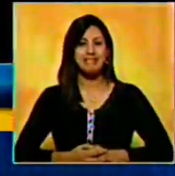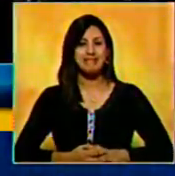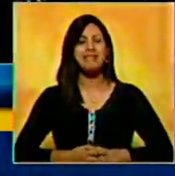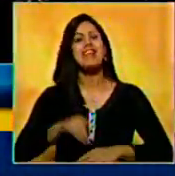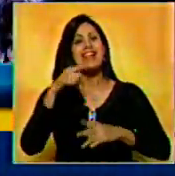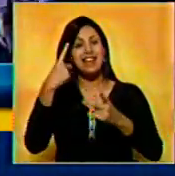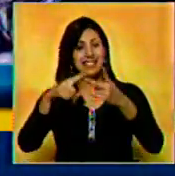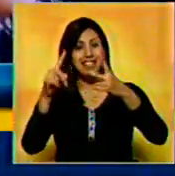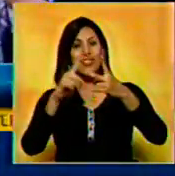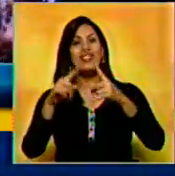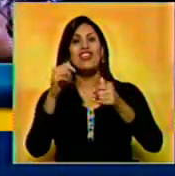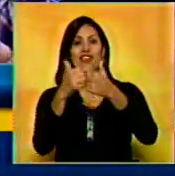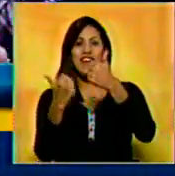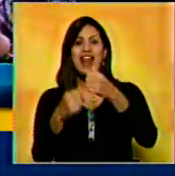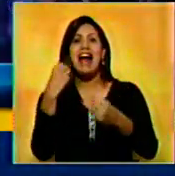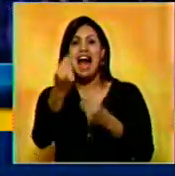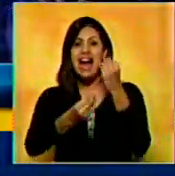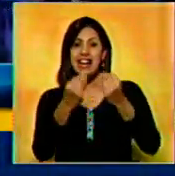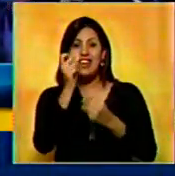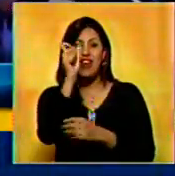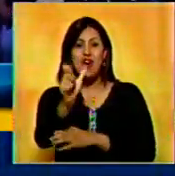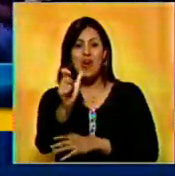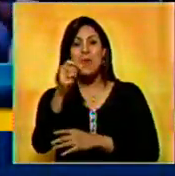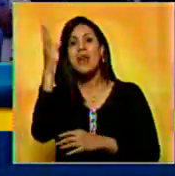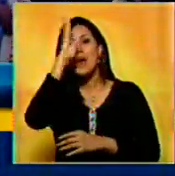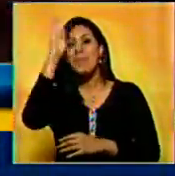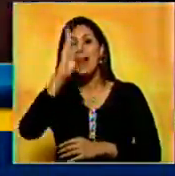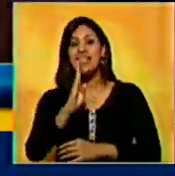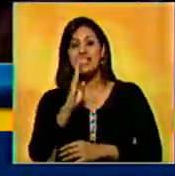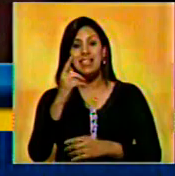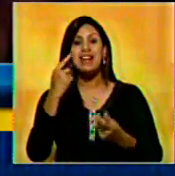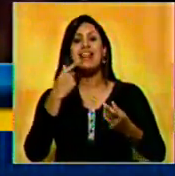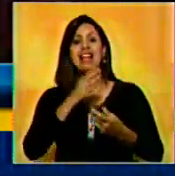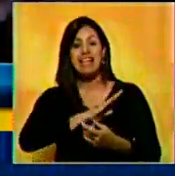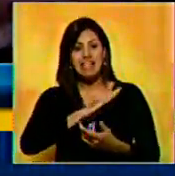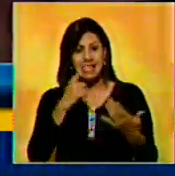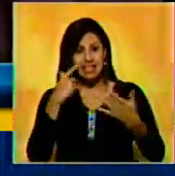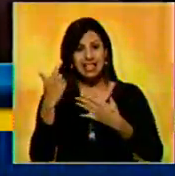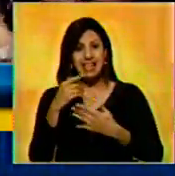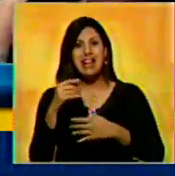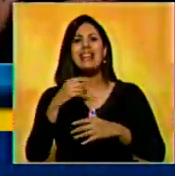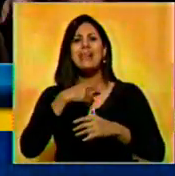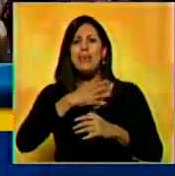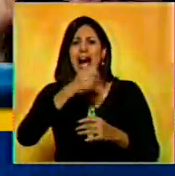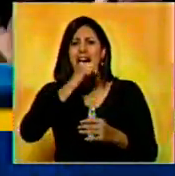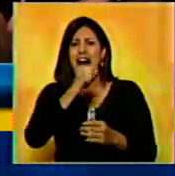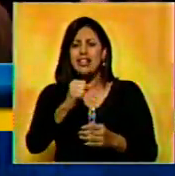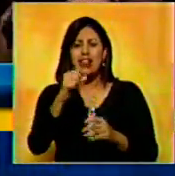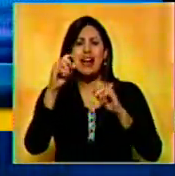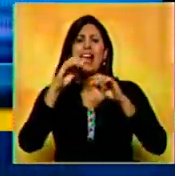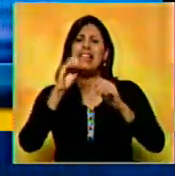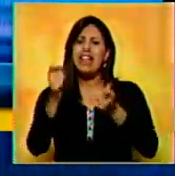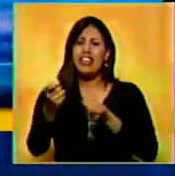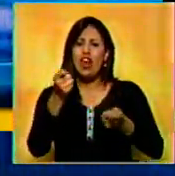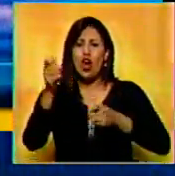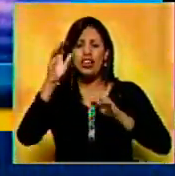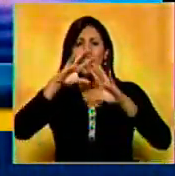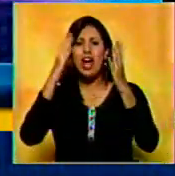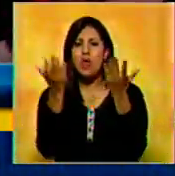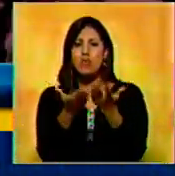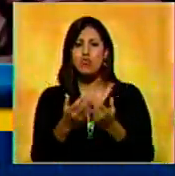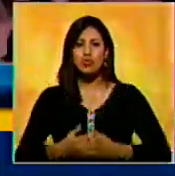En el segundo lugar se ubicó el éxito del brasileño Michel Pelot, a Ceutipego, que invadió las discotecas de todo el mundo.